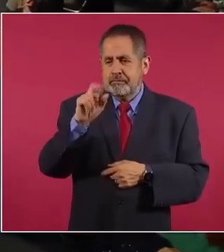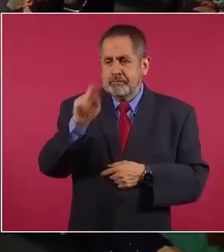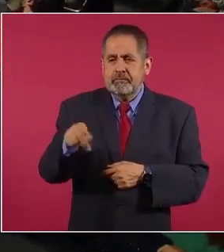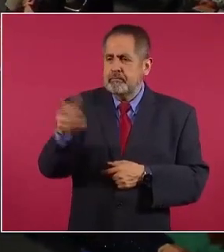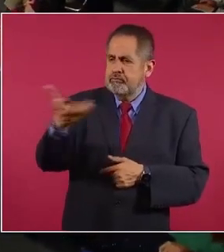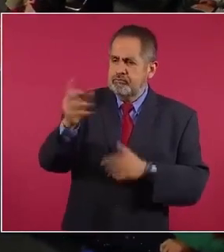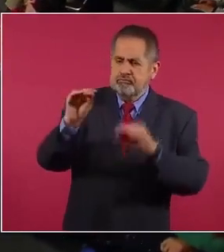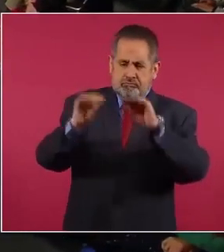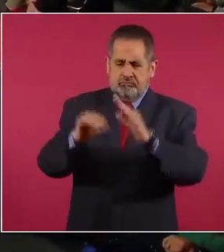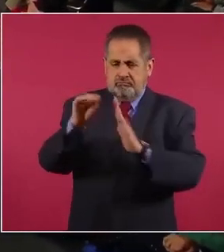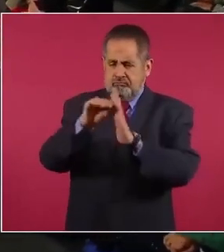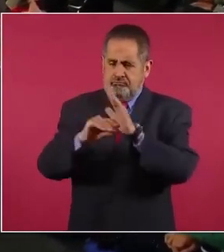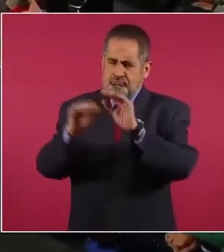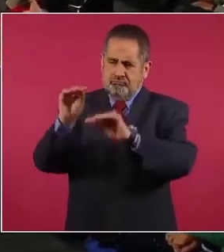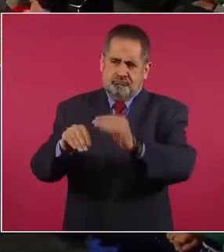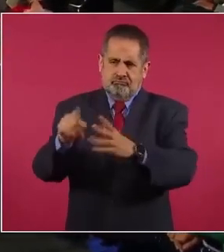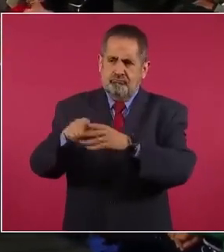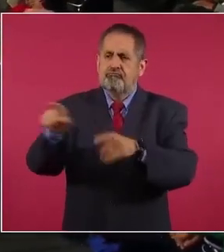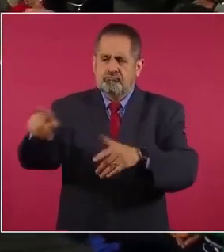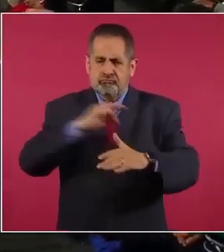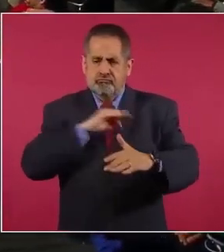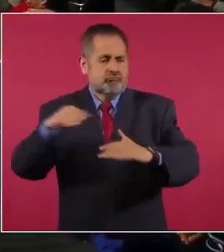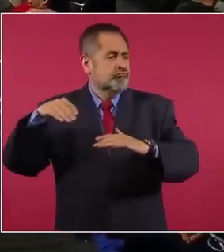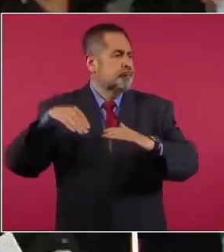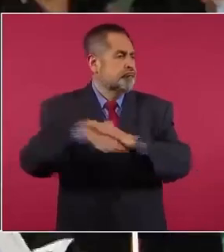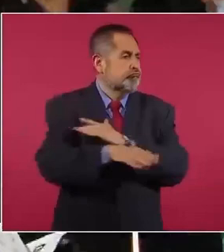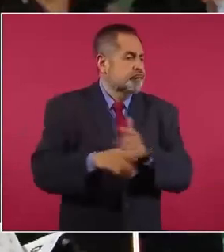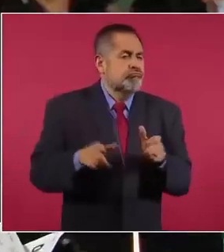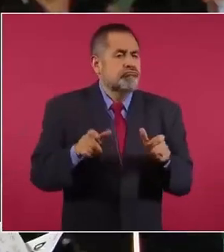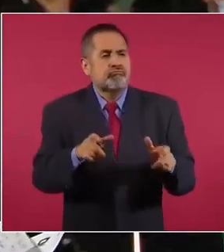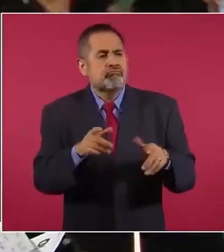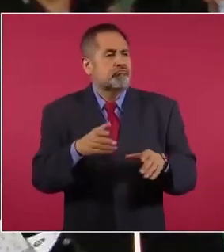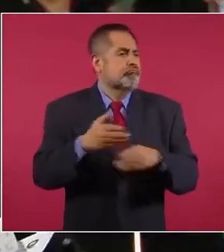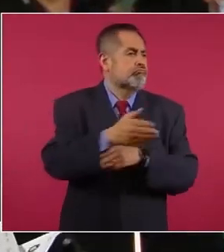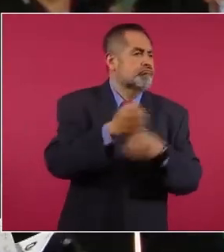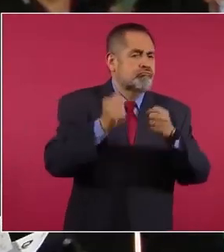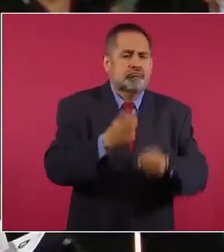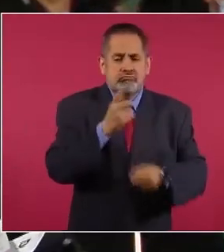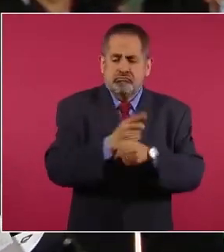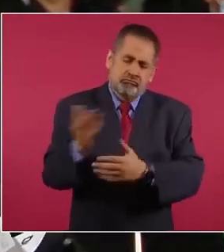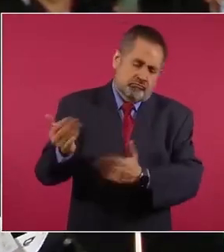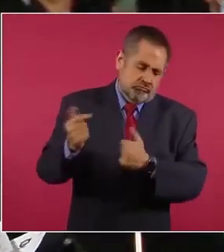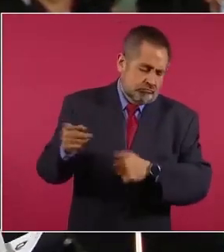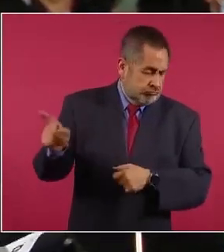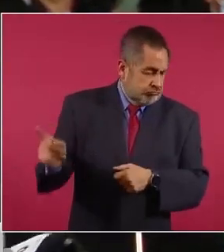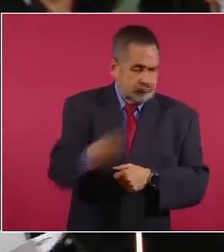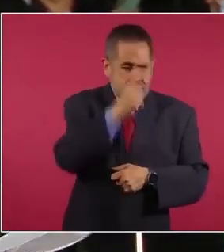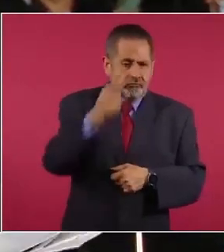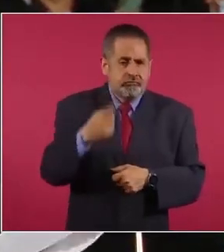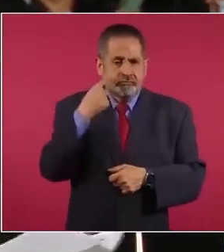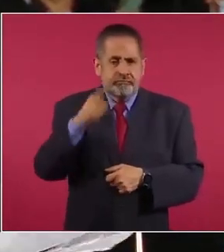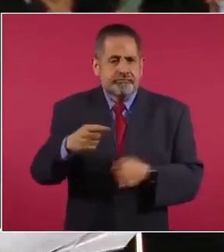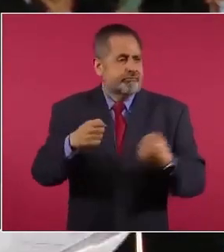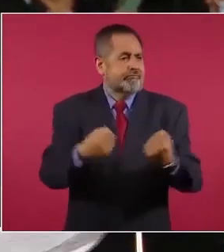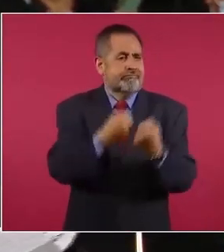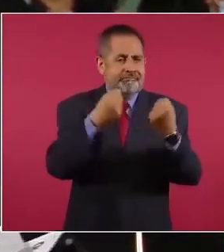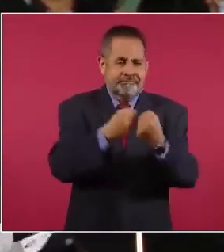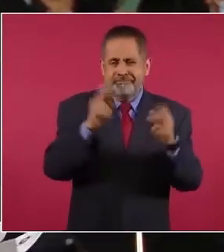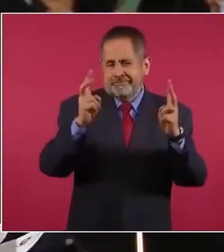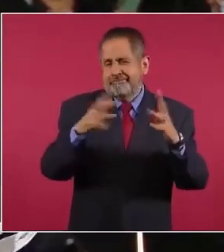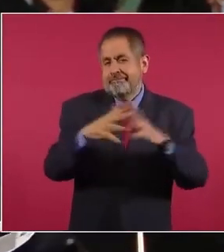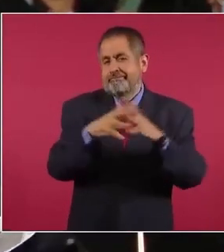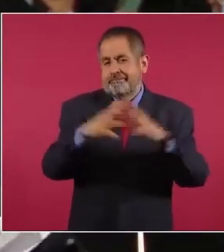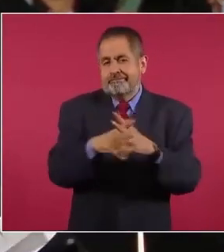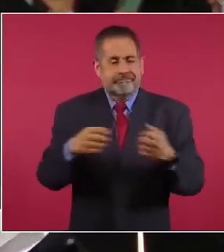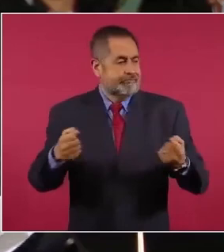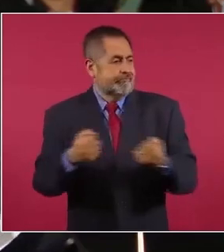hiciera un documento para operar la seguridad pública y que entrara en el tema del combate de la guerra como